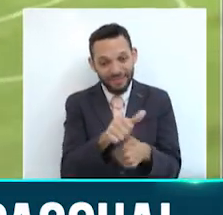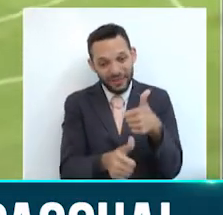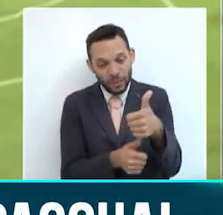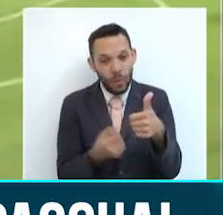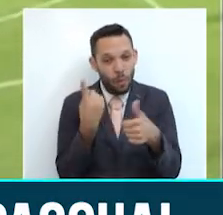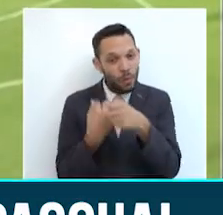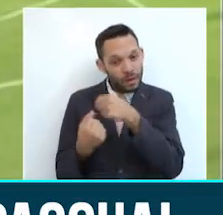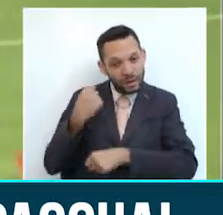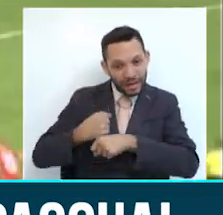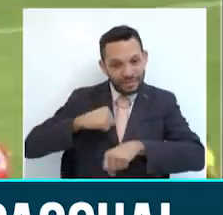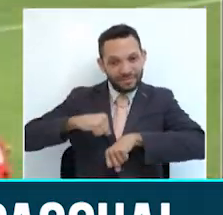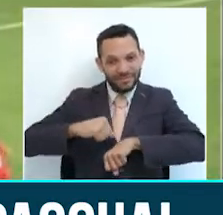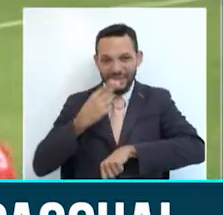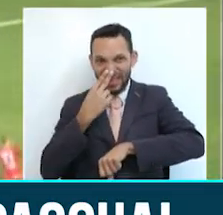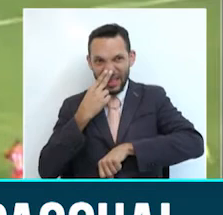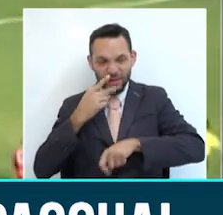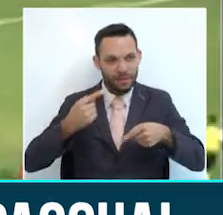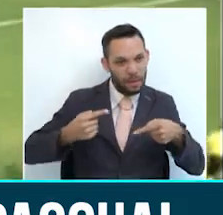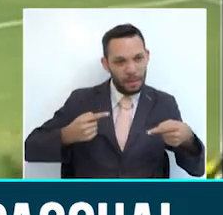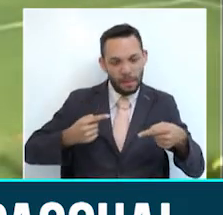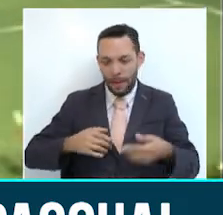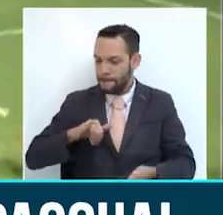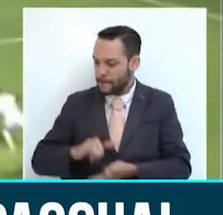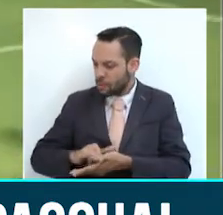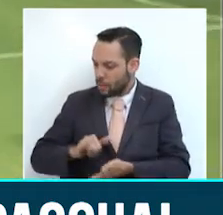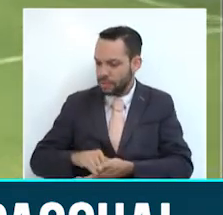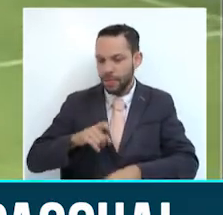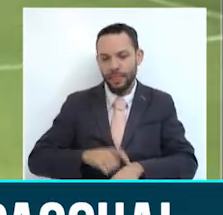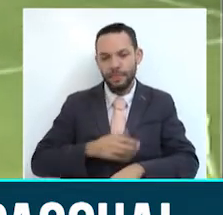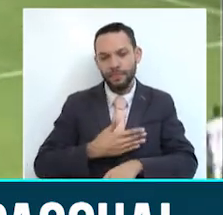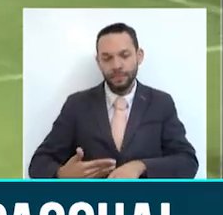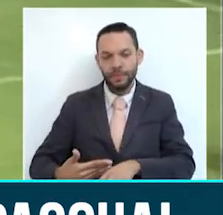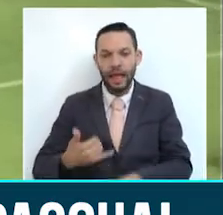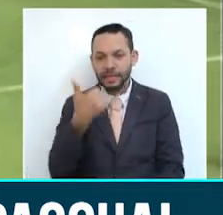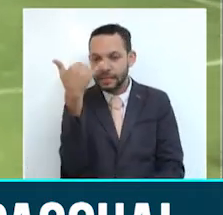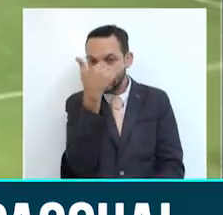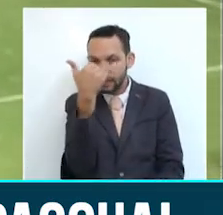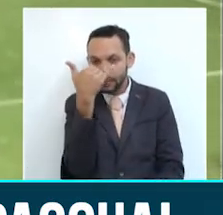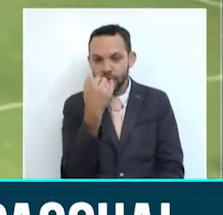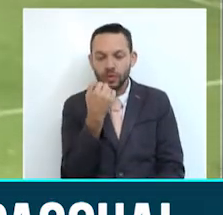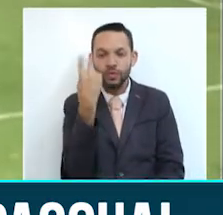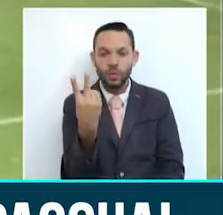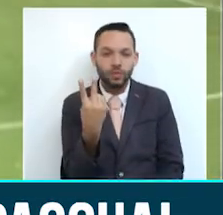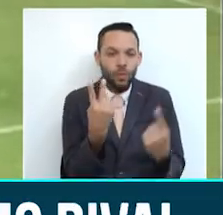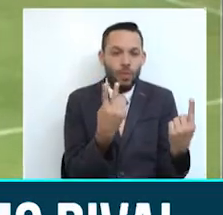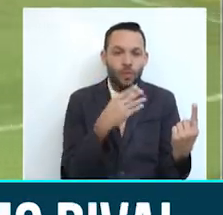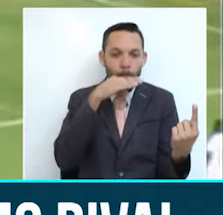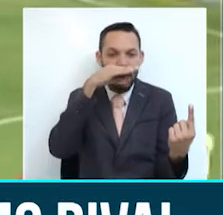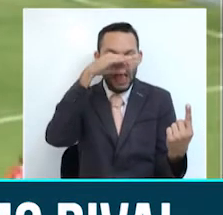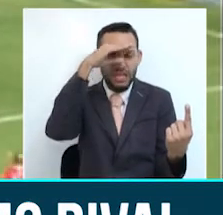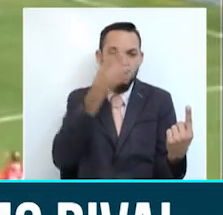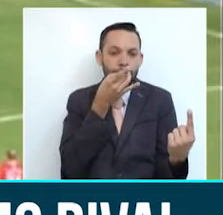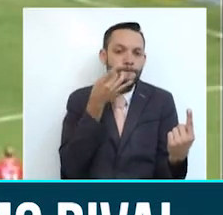pasado ante el Atlético Nacional. En este preciso momento, está Millonarios ganándole 2 por 1 a Medellín en el Estadio Danacio